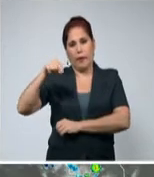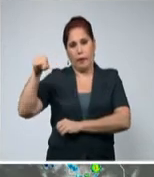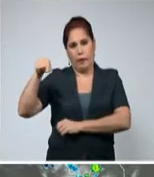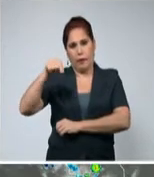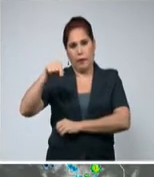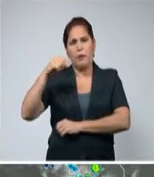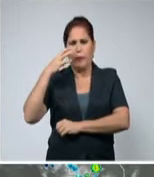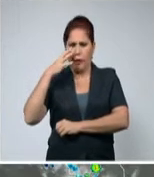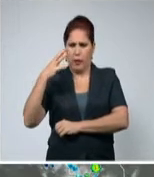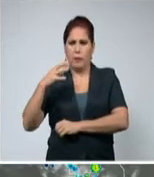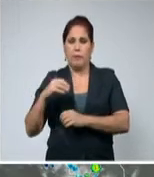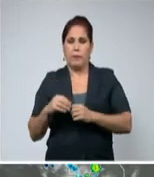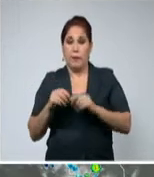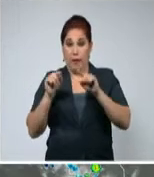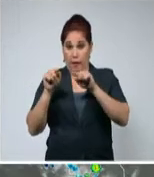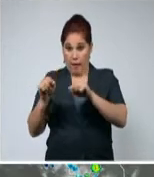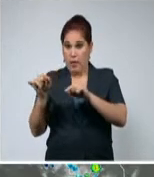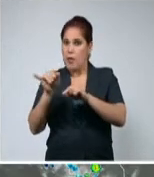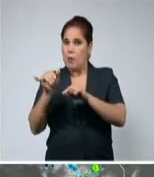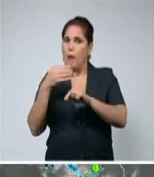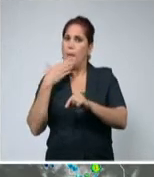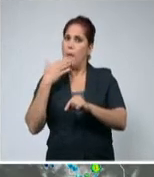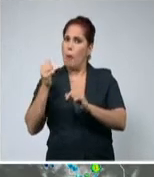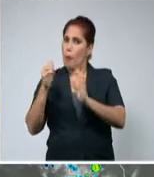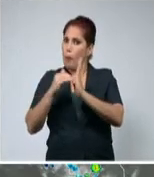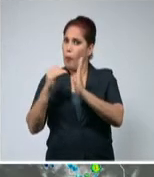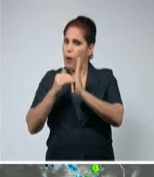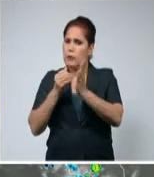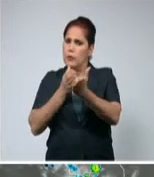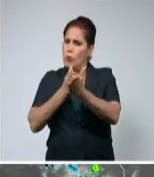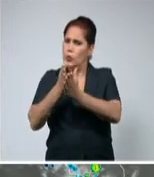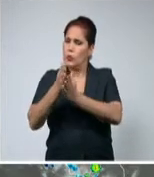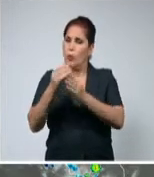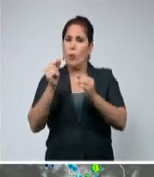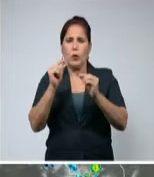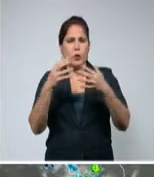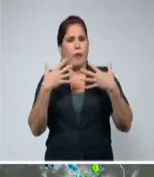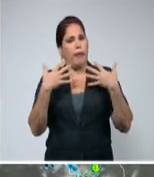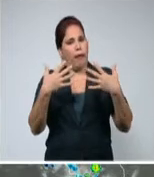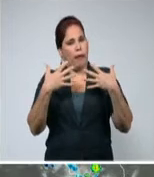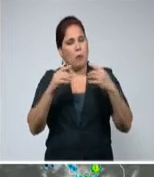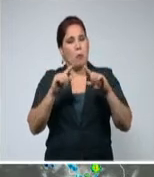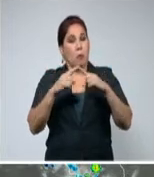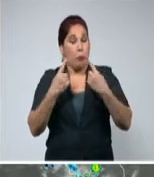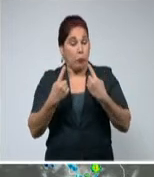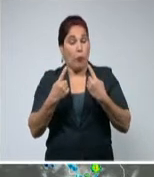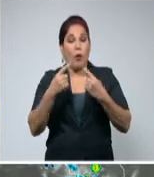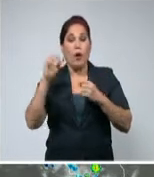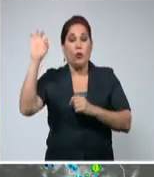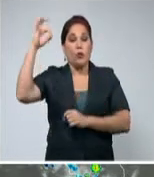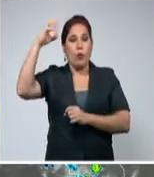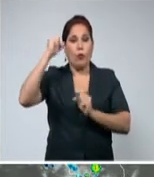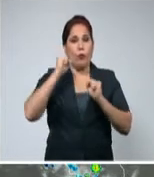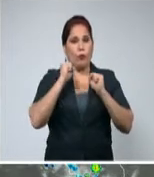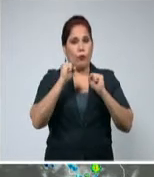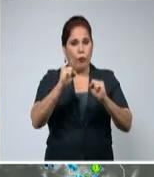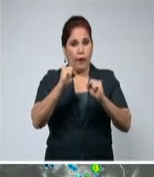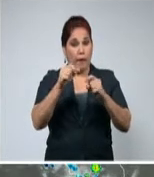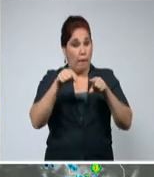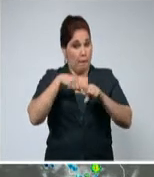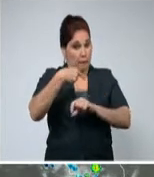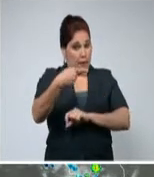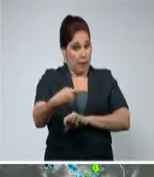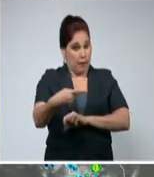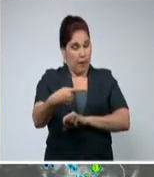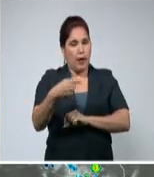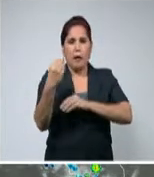cabecera de esta provincia, pero también favorece que durante la tarde continúen en ascenso las temperaturas por la abundante radiación solar. Esto va a ser que, bueno, para mañana,